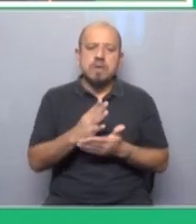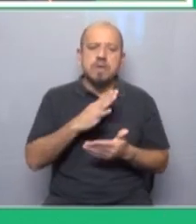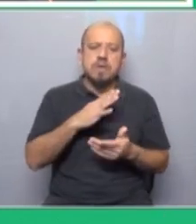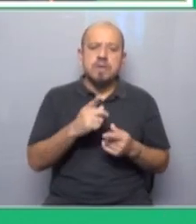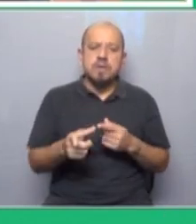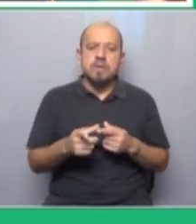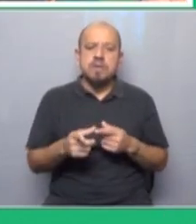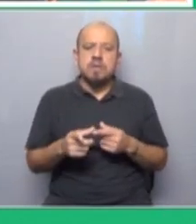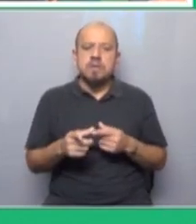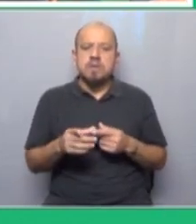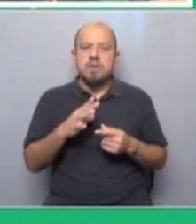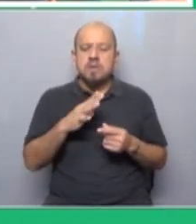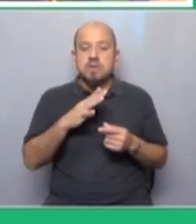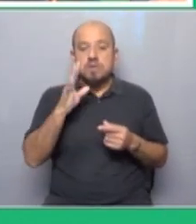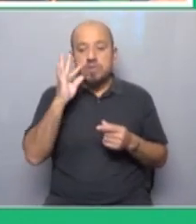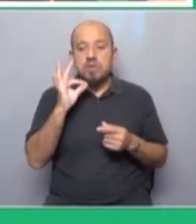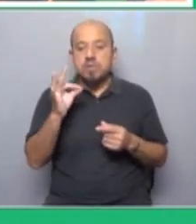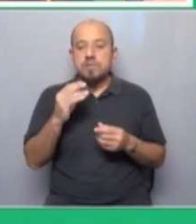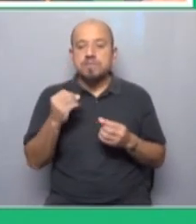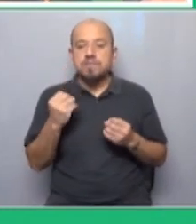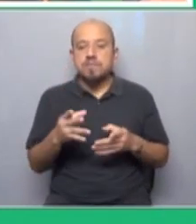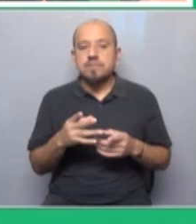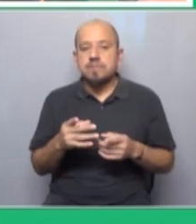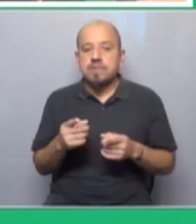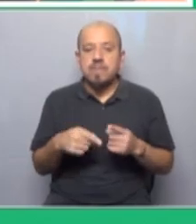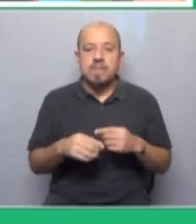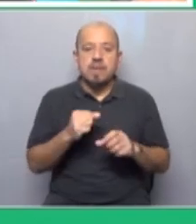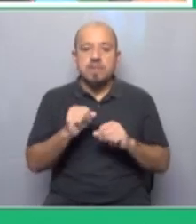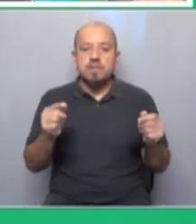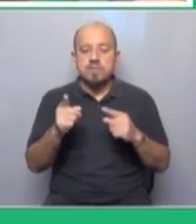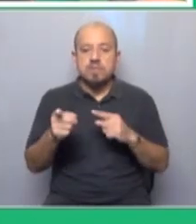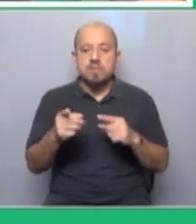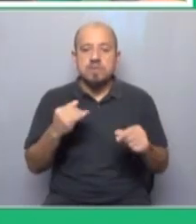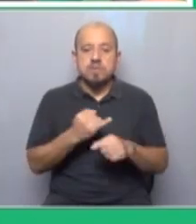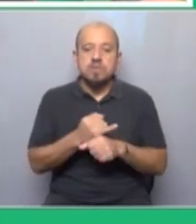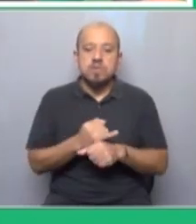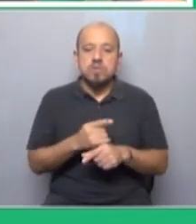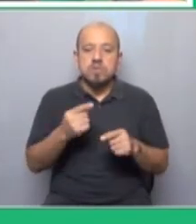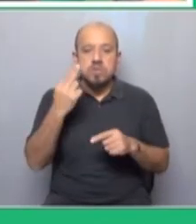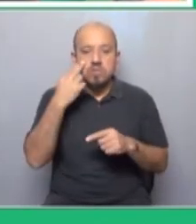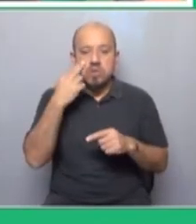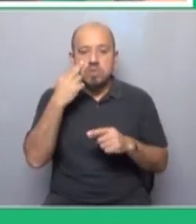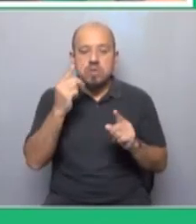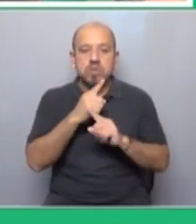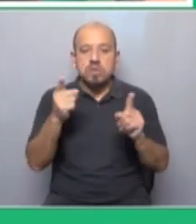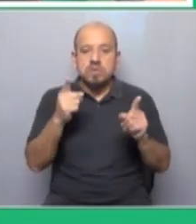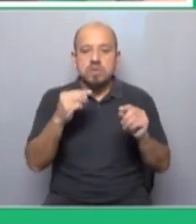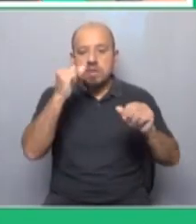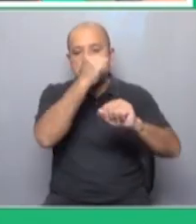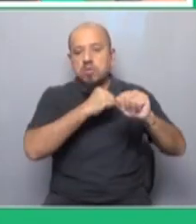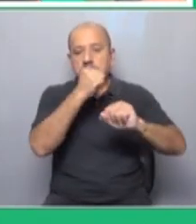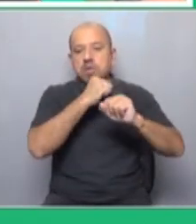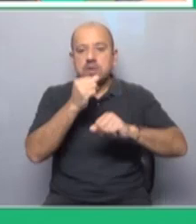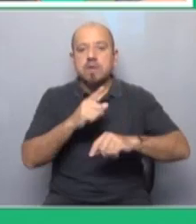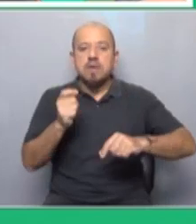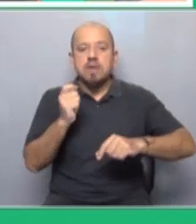y yo creo que hay que tener mucho cuidado porque justamente se puede equivocar en lo fundamental que el problema no es la tecnología el problema es